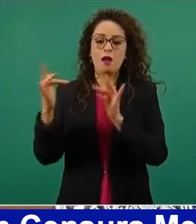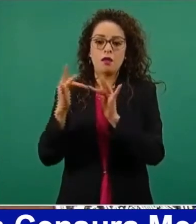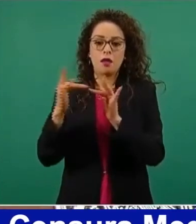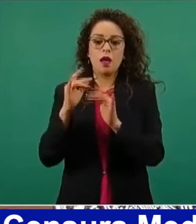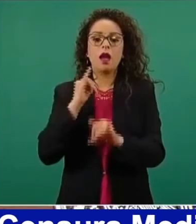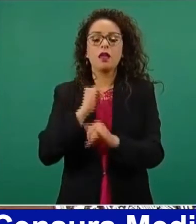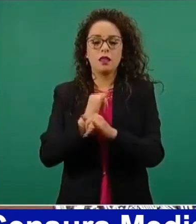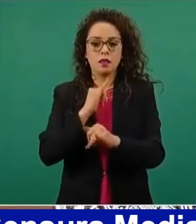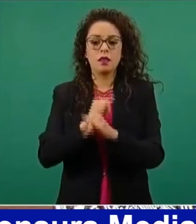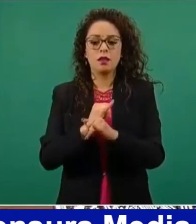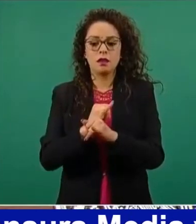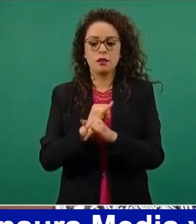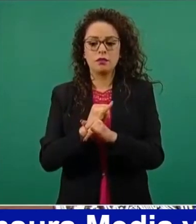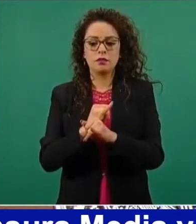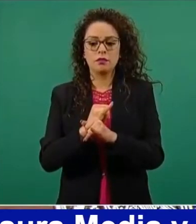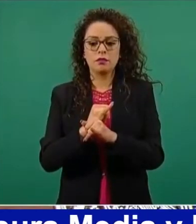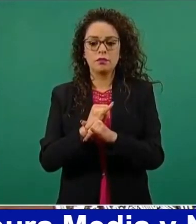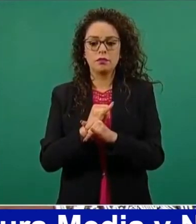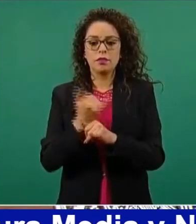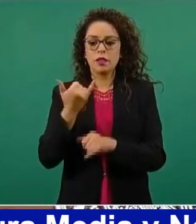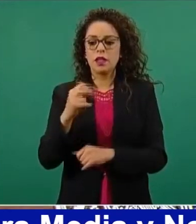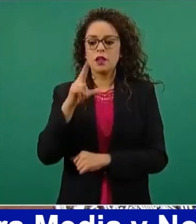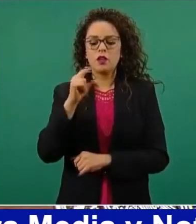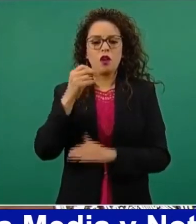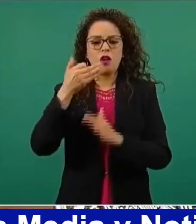y que no les falte presupuesto.